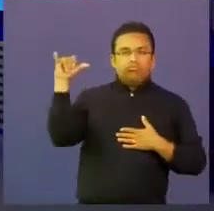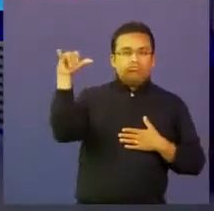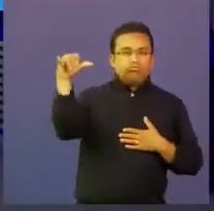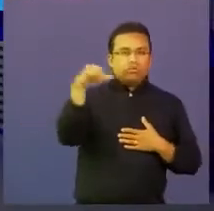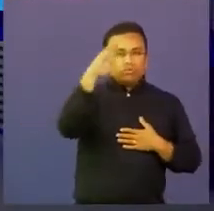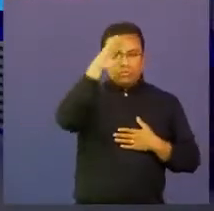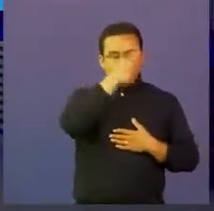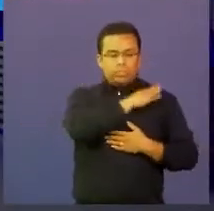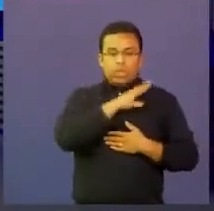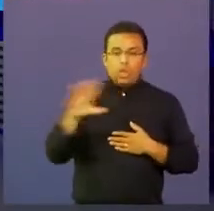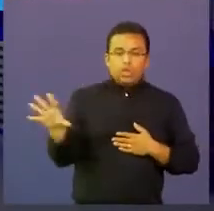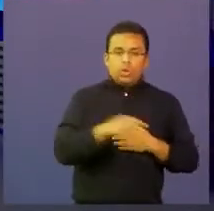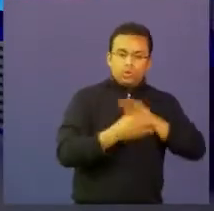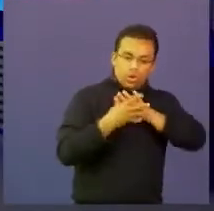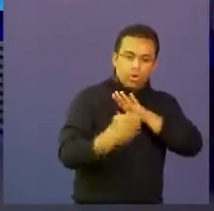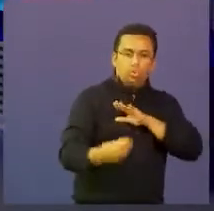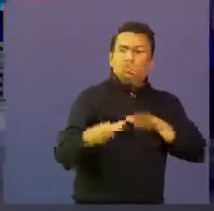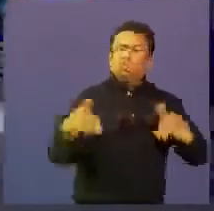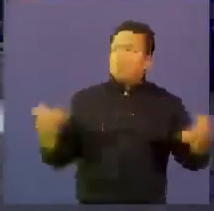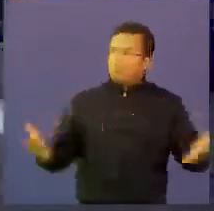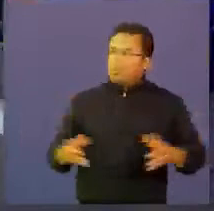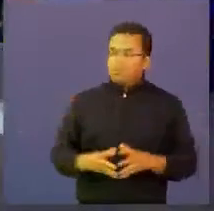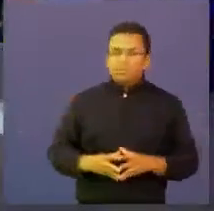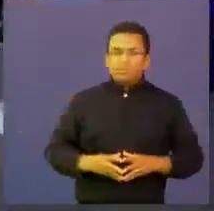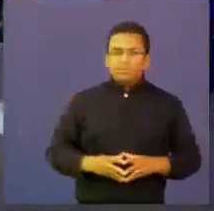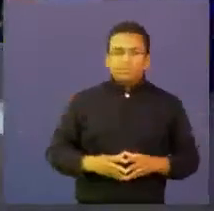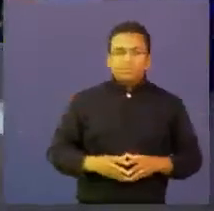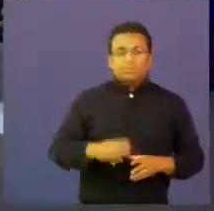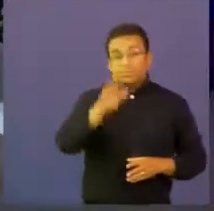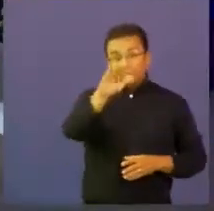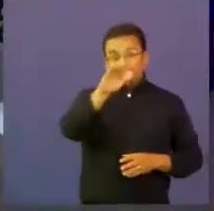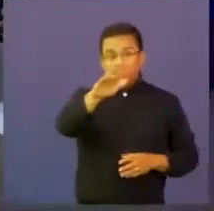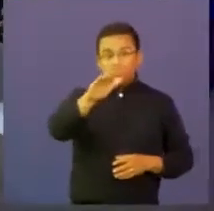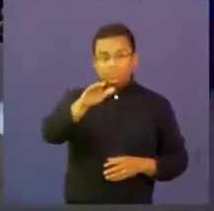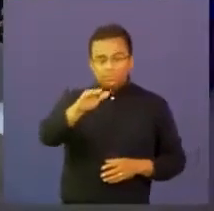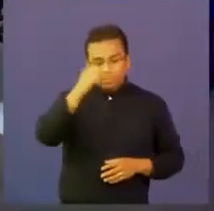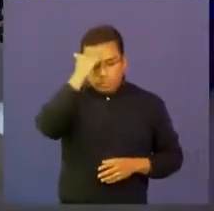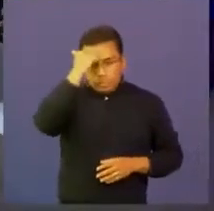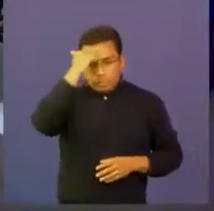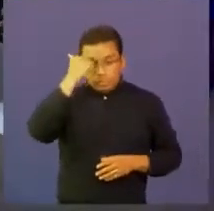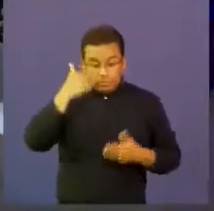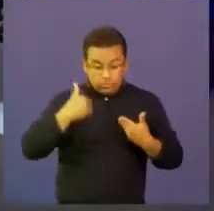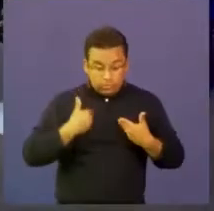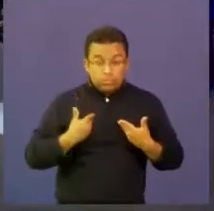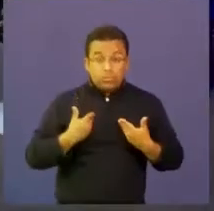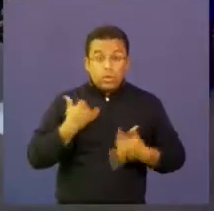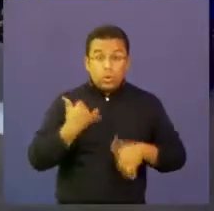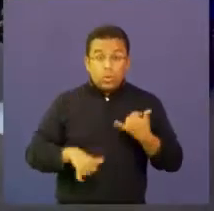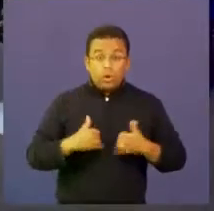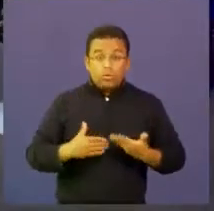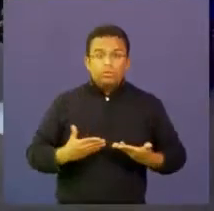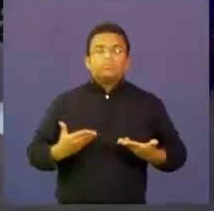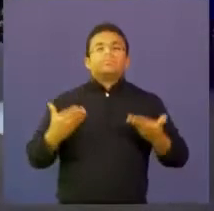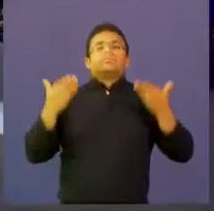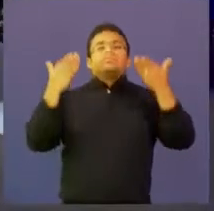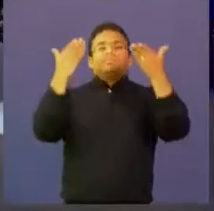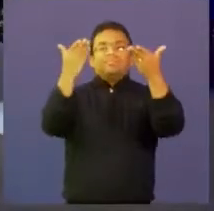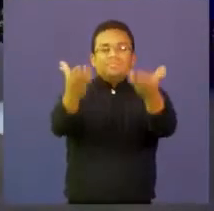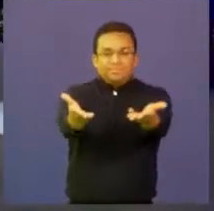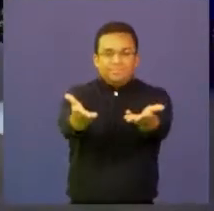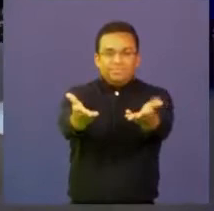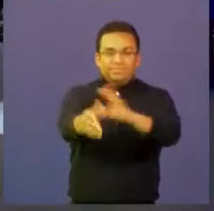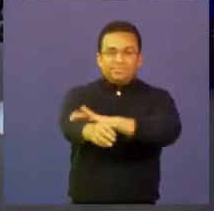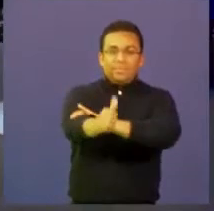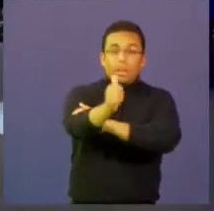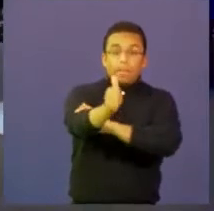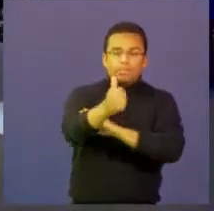nuestros docentes utilicen esta aplicación entonces este es un juego es un regalo de la Fuerza Aérea Colombiana para que ustedes se